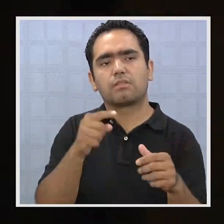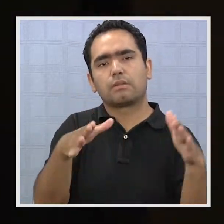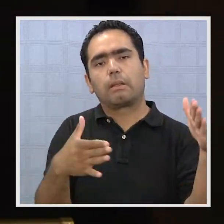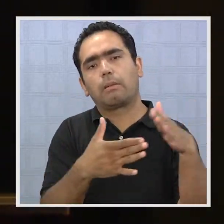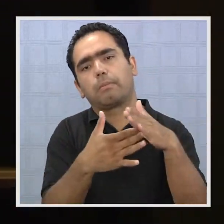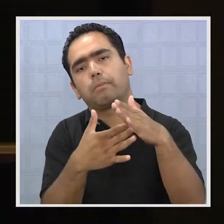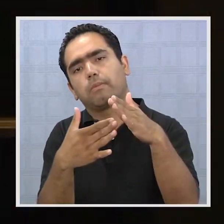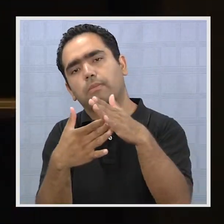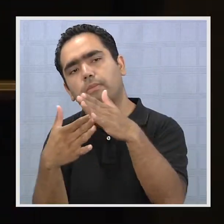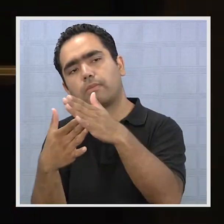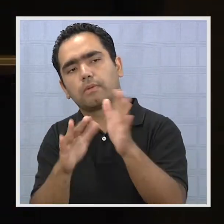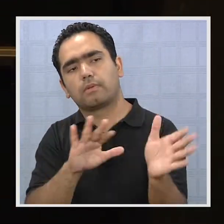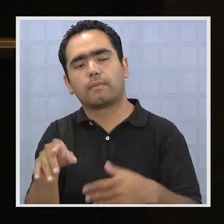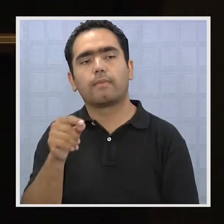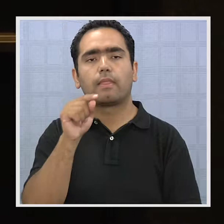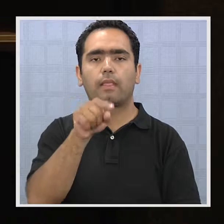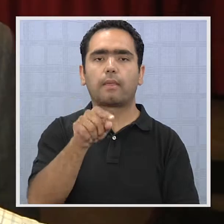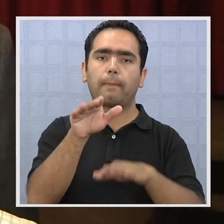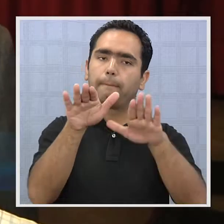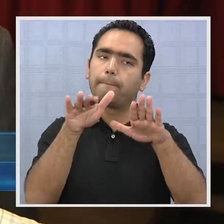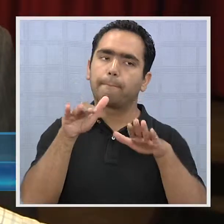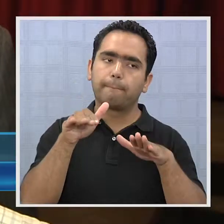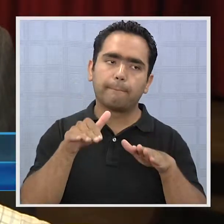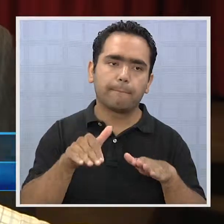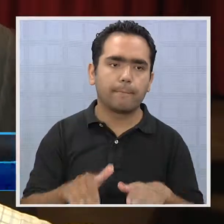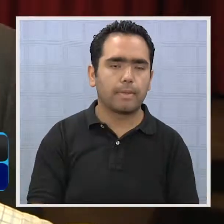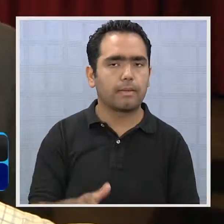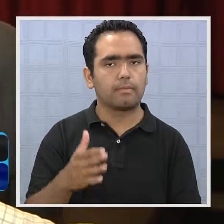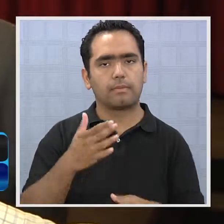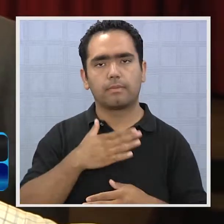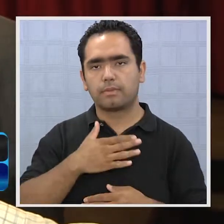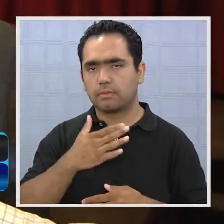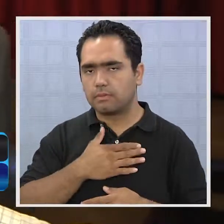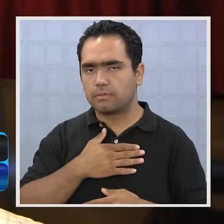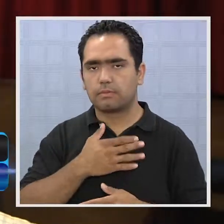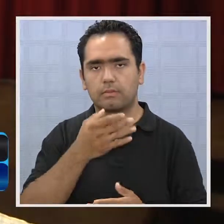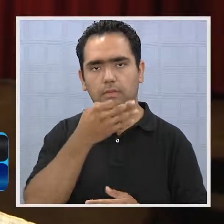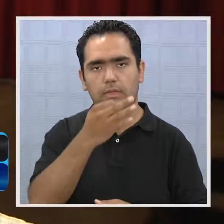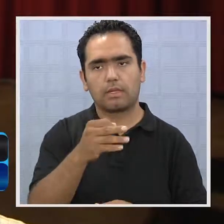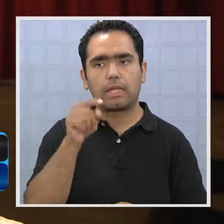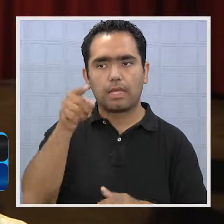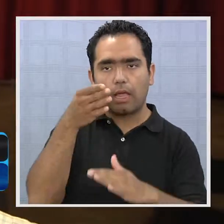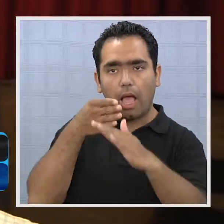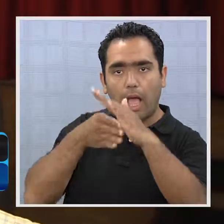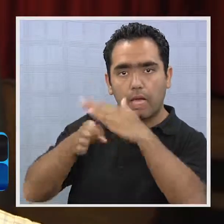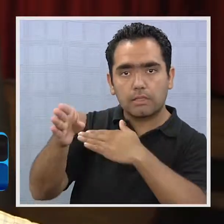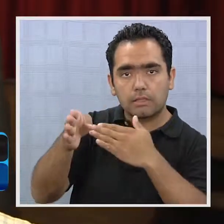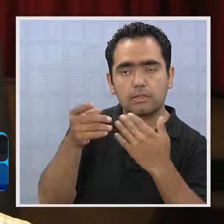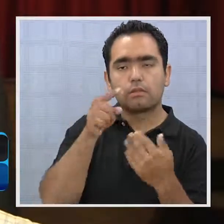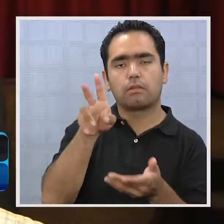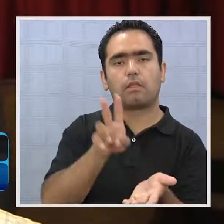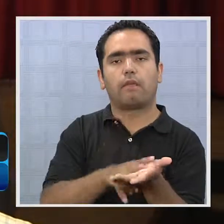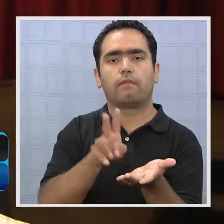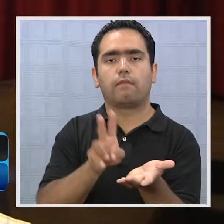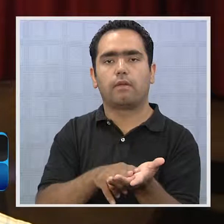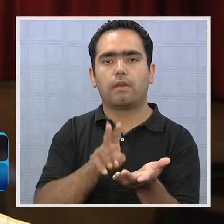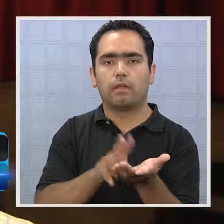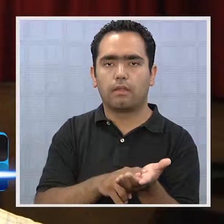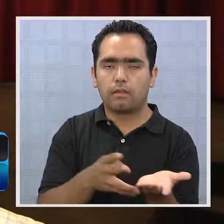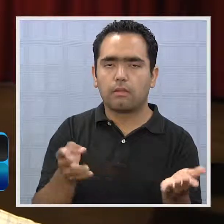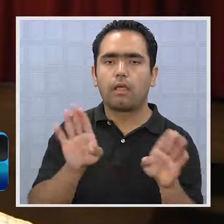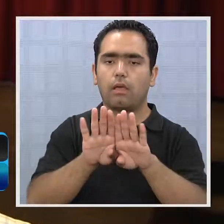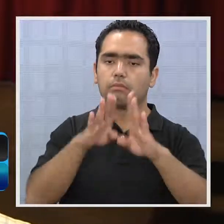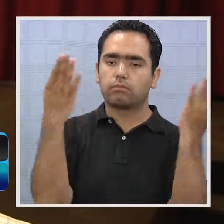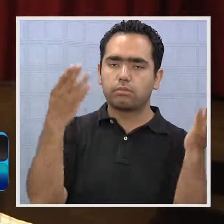personal sigo teniendo las mismas aprehensiones respecto de que estas vías de acceso sean de verdad operativas